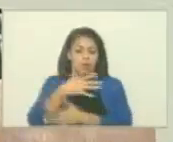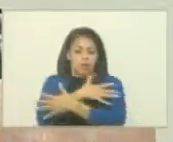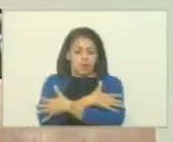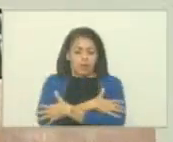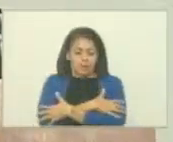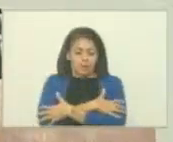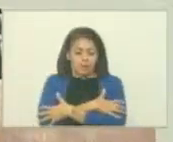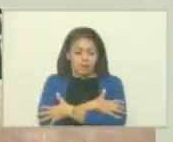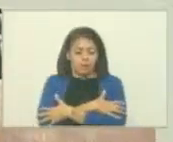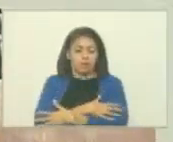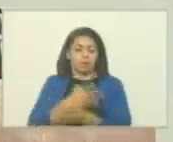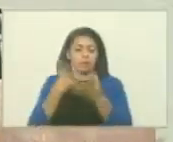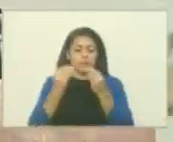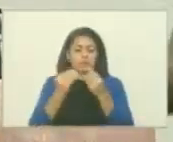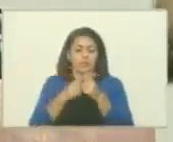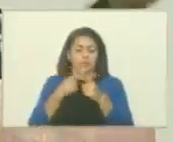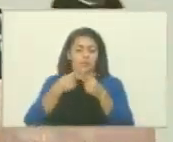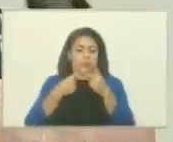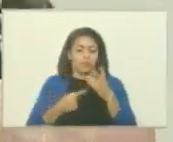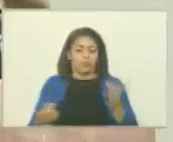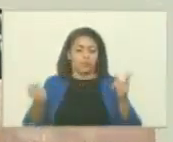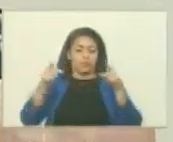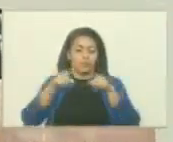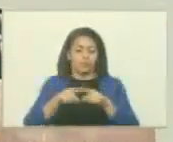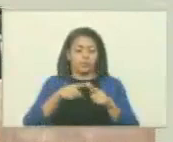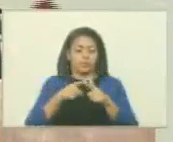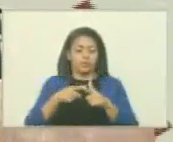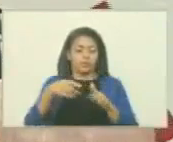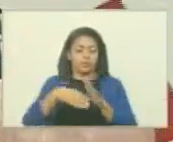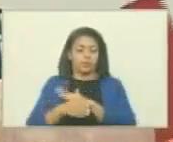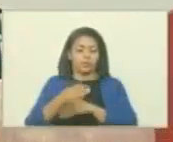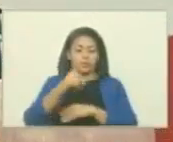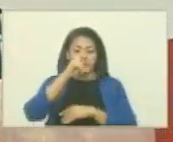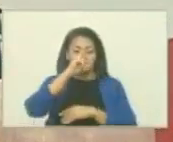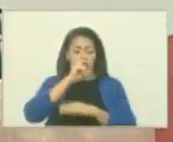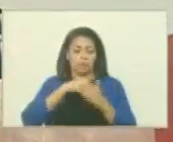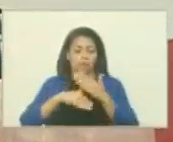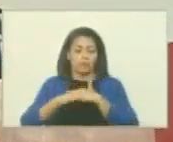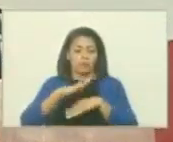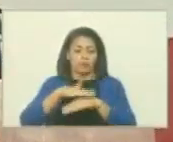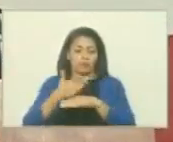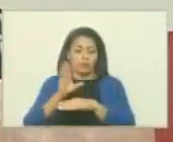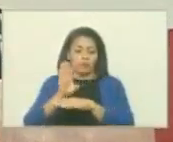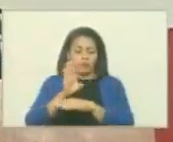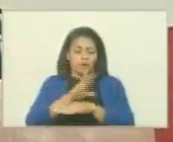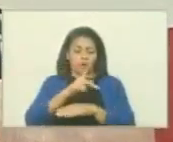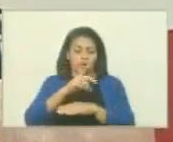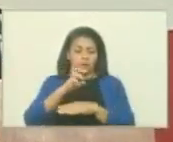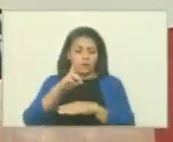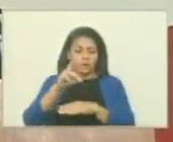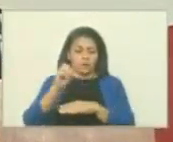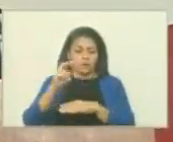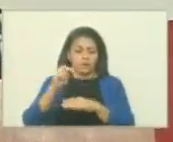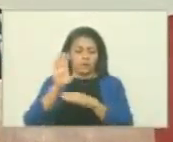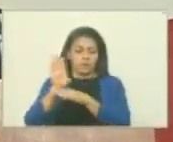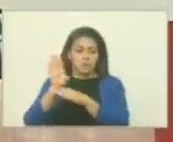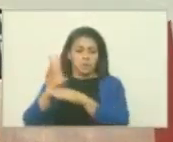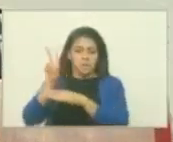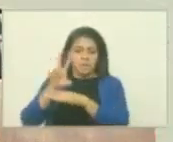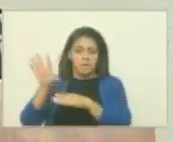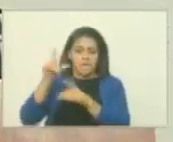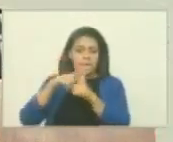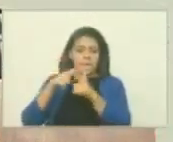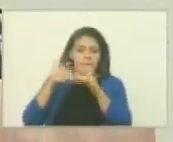este presente hubo una cantidad de acontecimientos en estos años ustedes protegieron a Perón en su exilio cuando